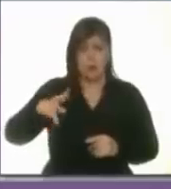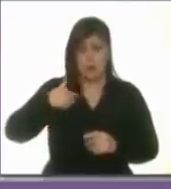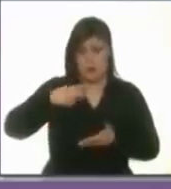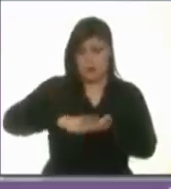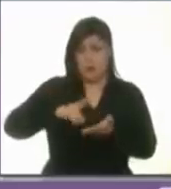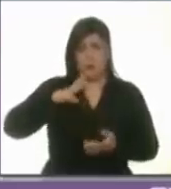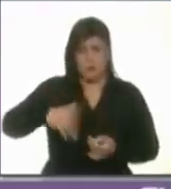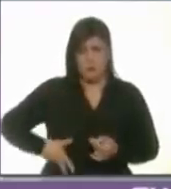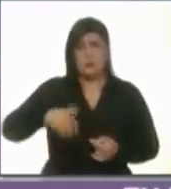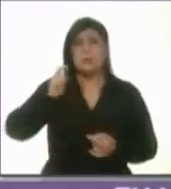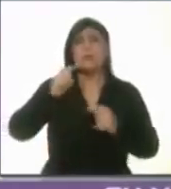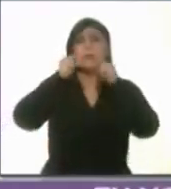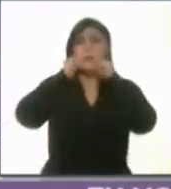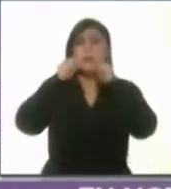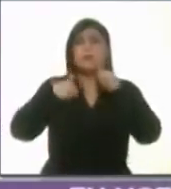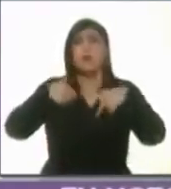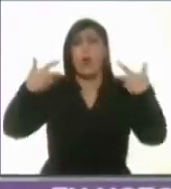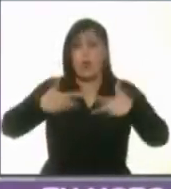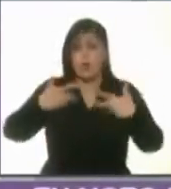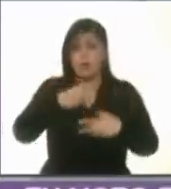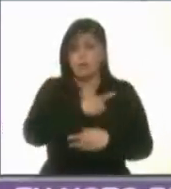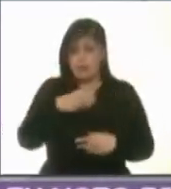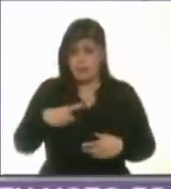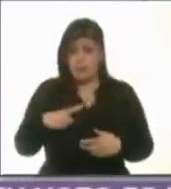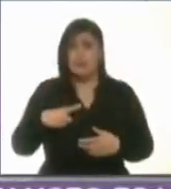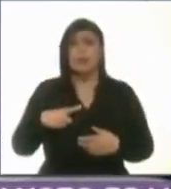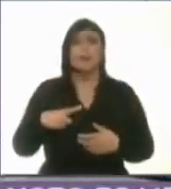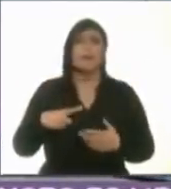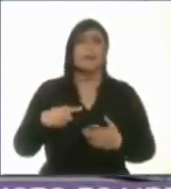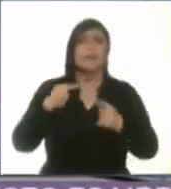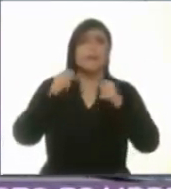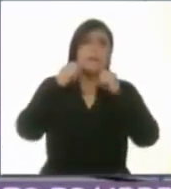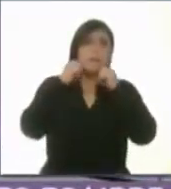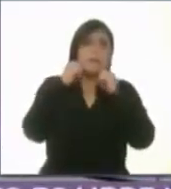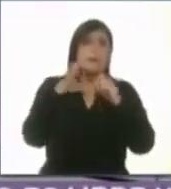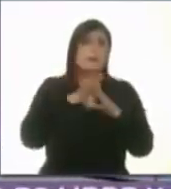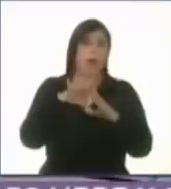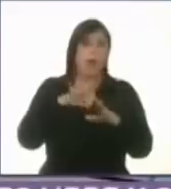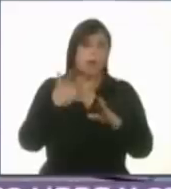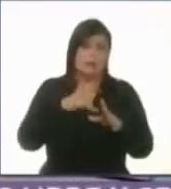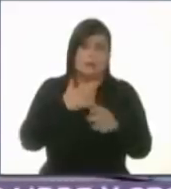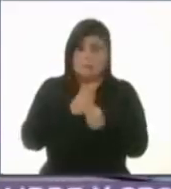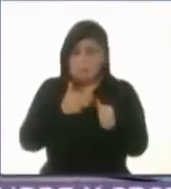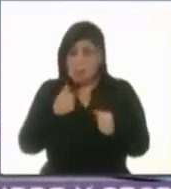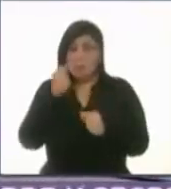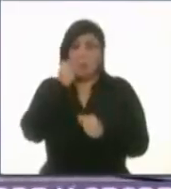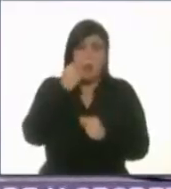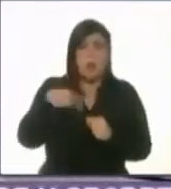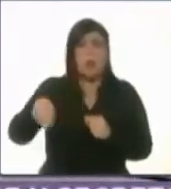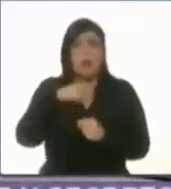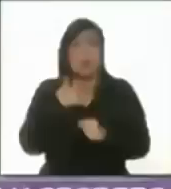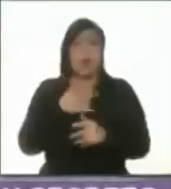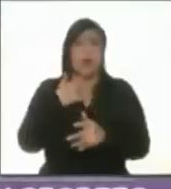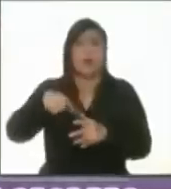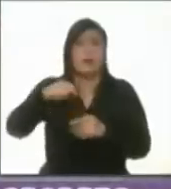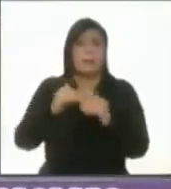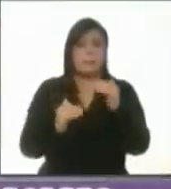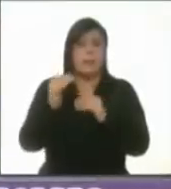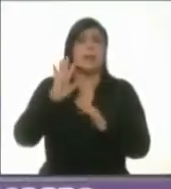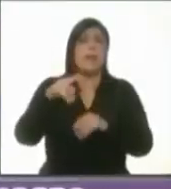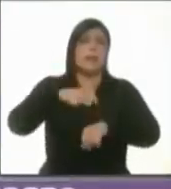tengamos que hacerlo desde una condición de total desventaja en contra tiempo